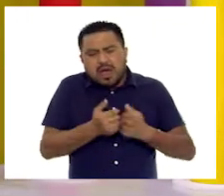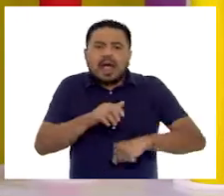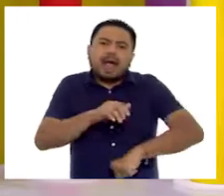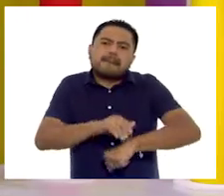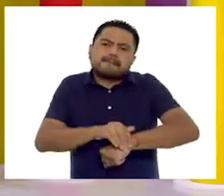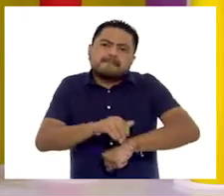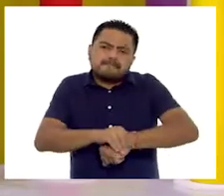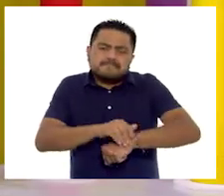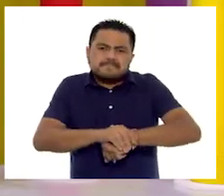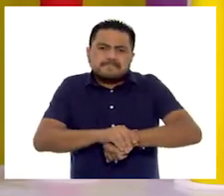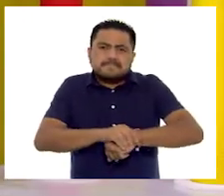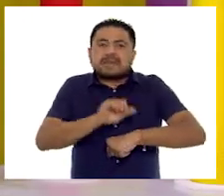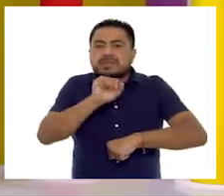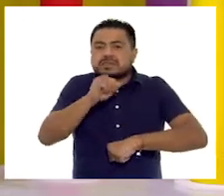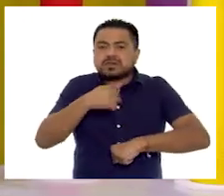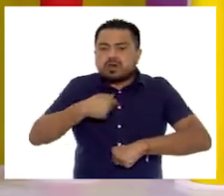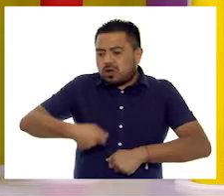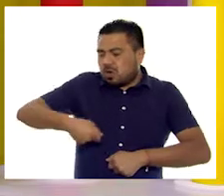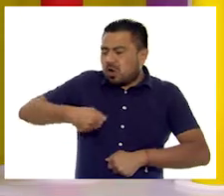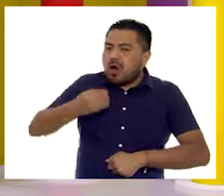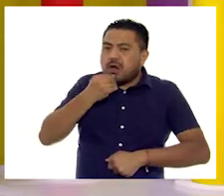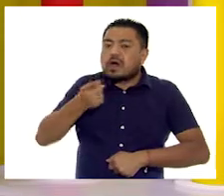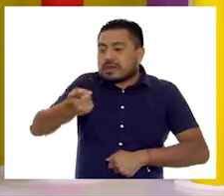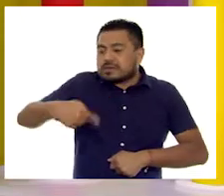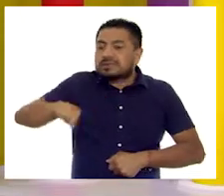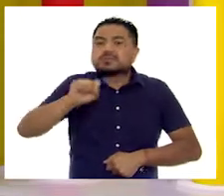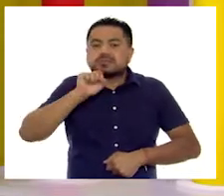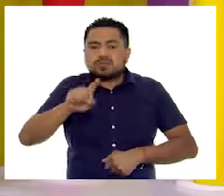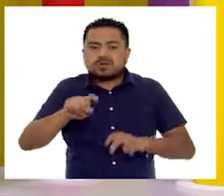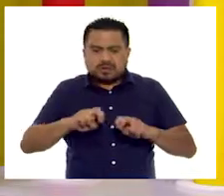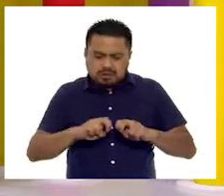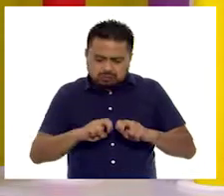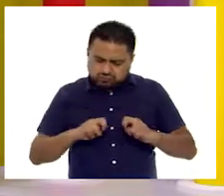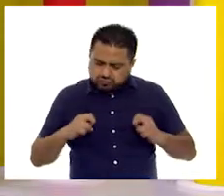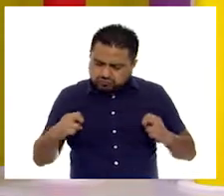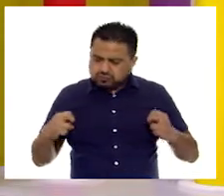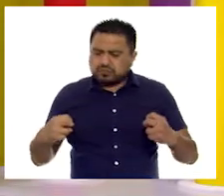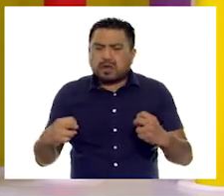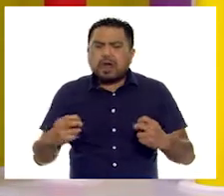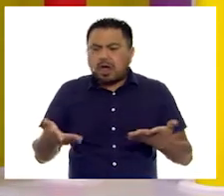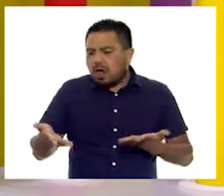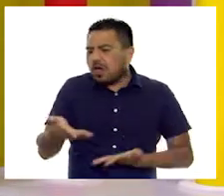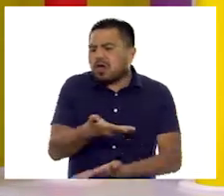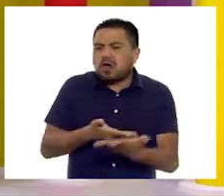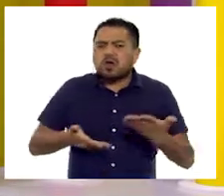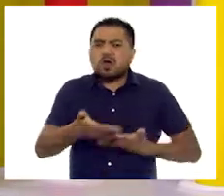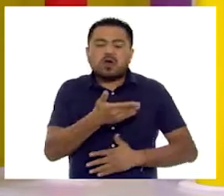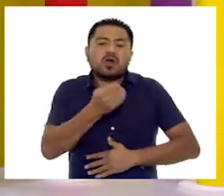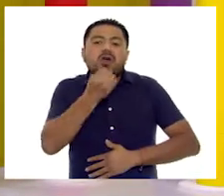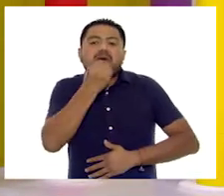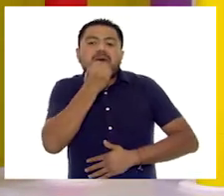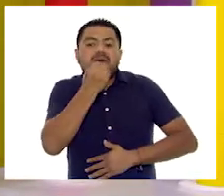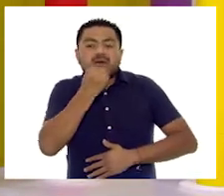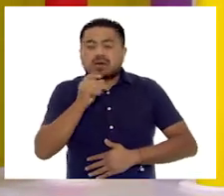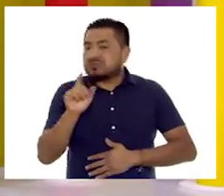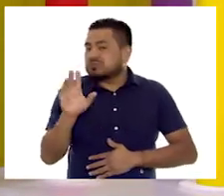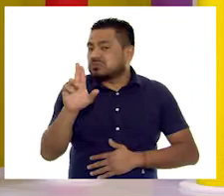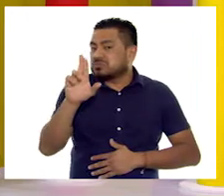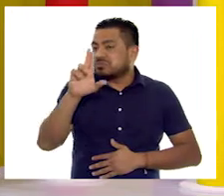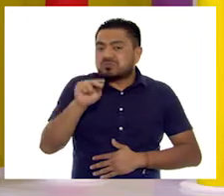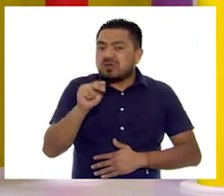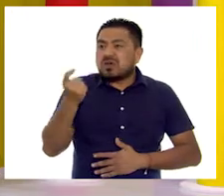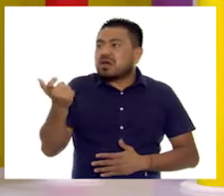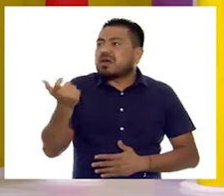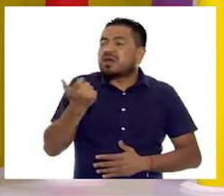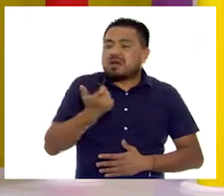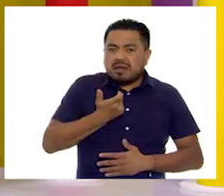y entonces si yo traía lunch y ellos también, entonces nos juntábamos a compartir la colación. Pero si no, y nos habían dado